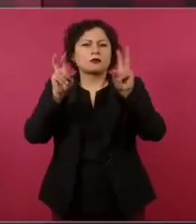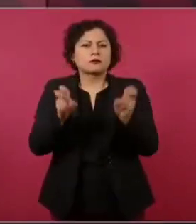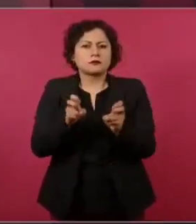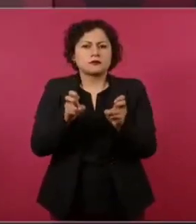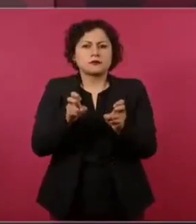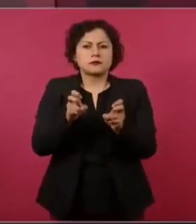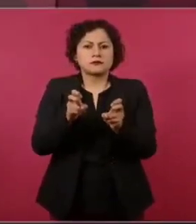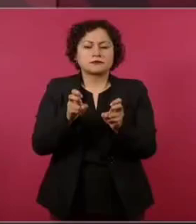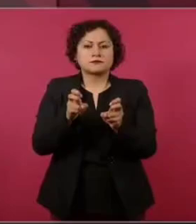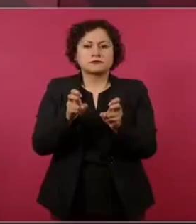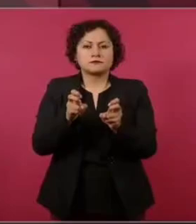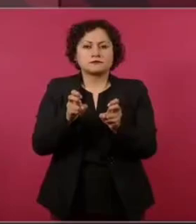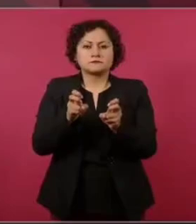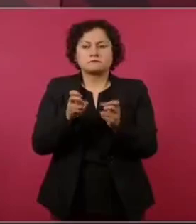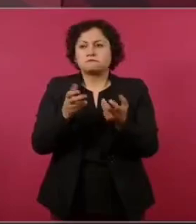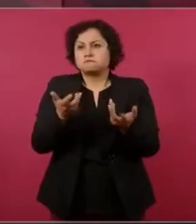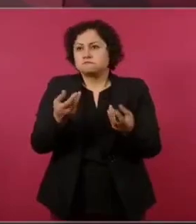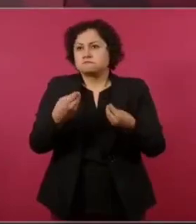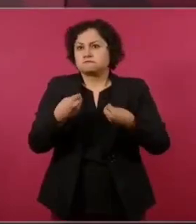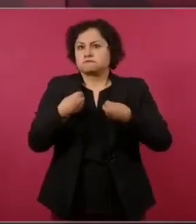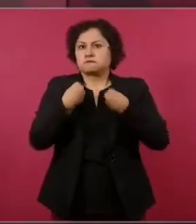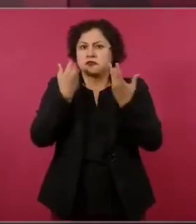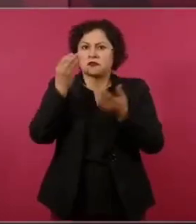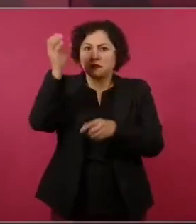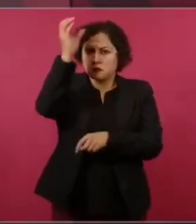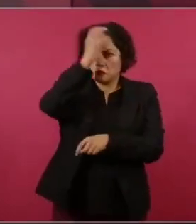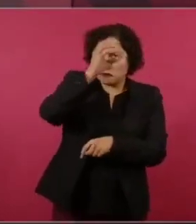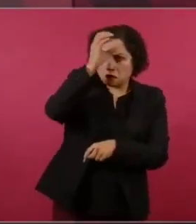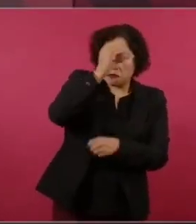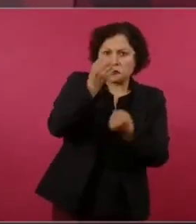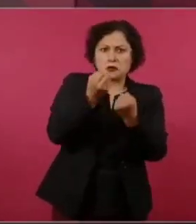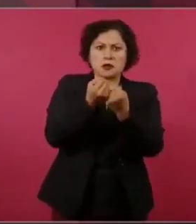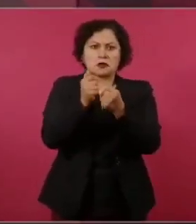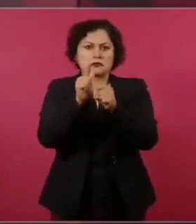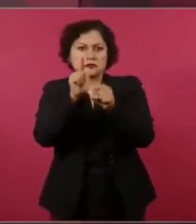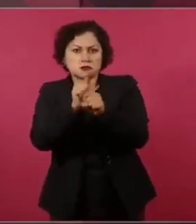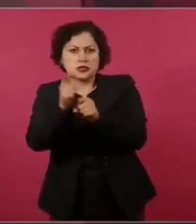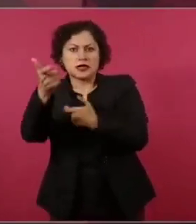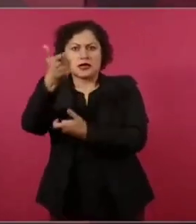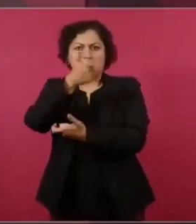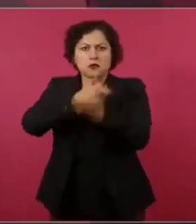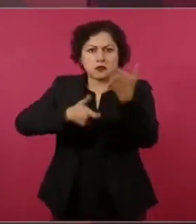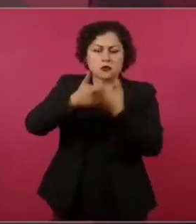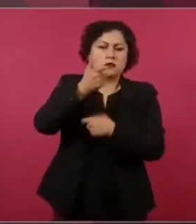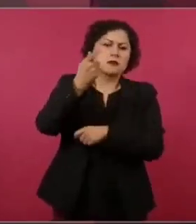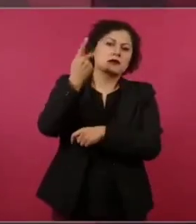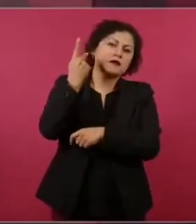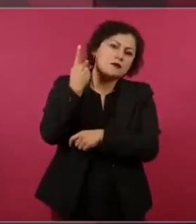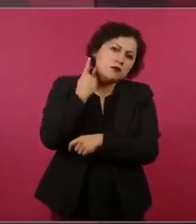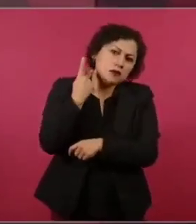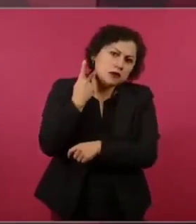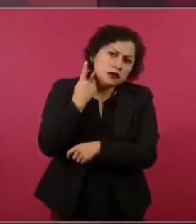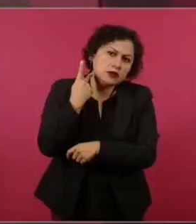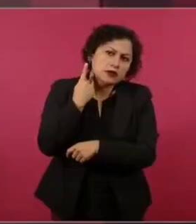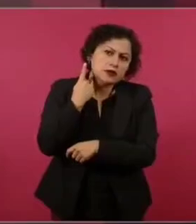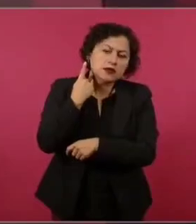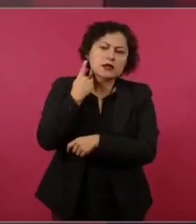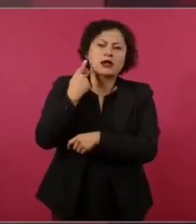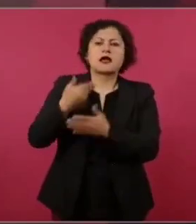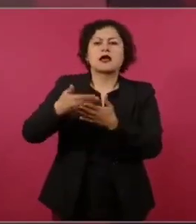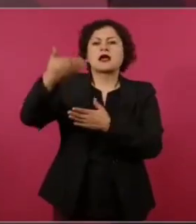cultural, social, económica, política del México